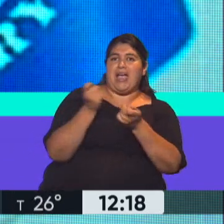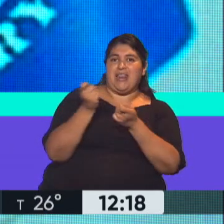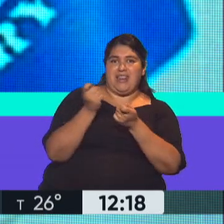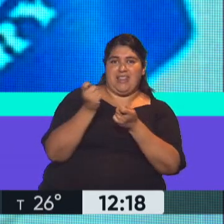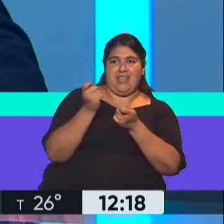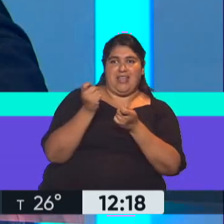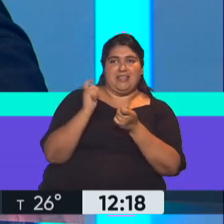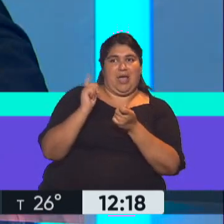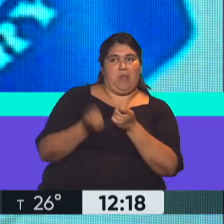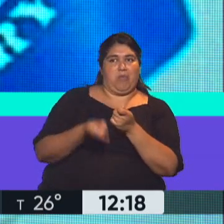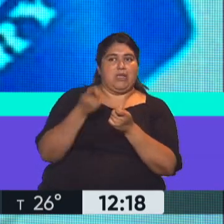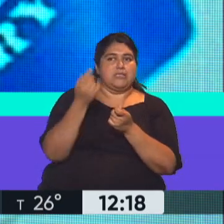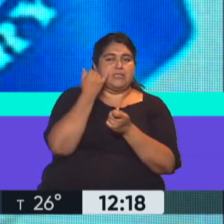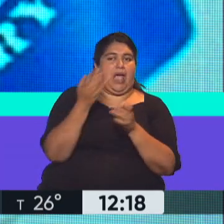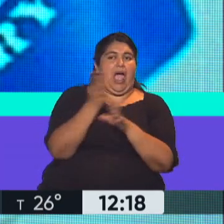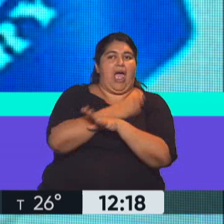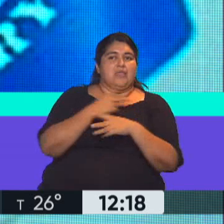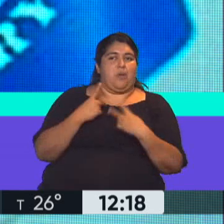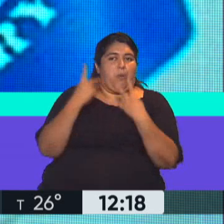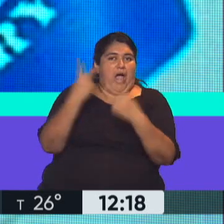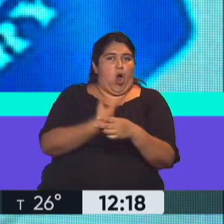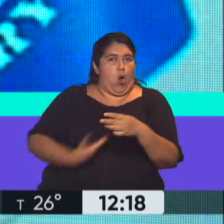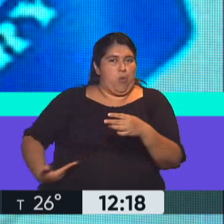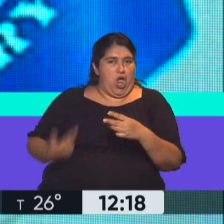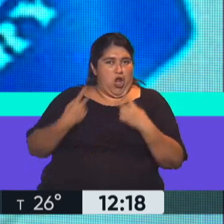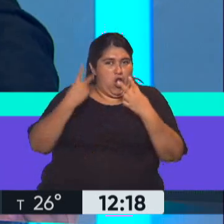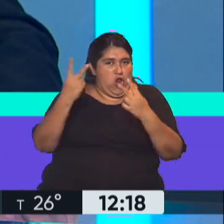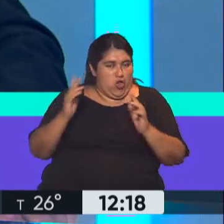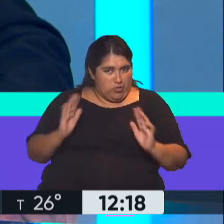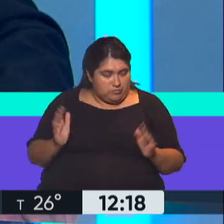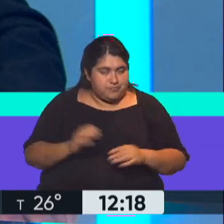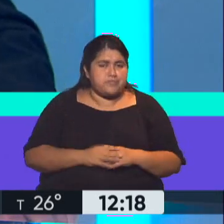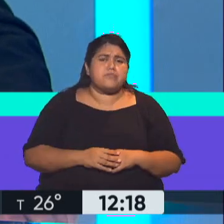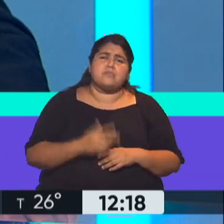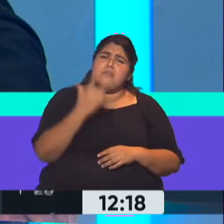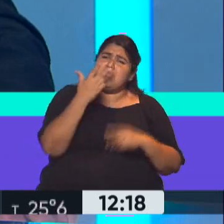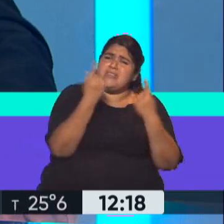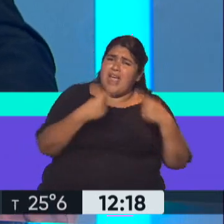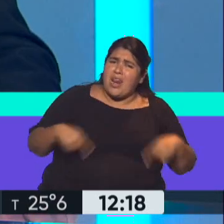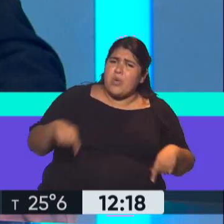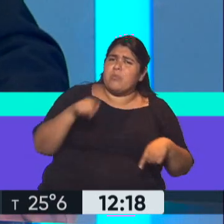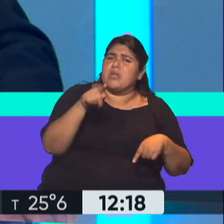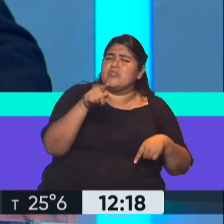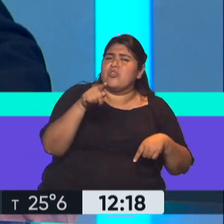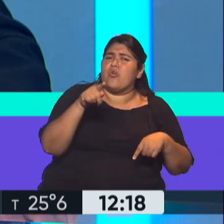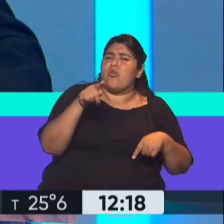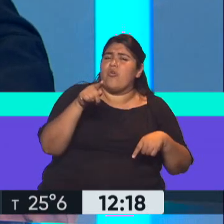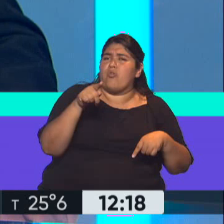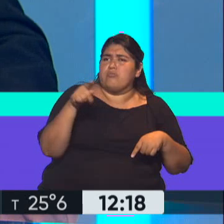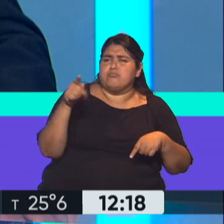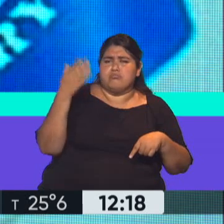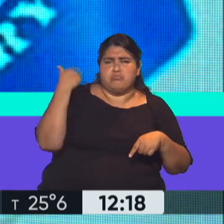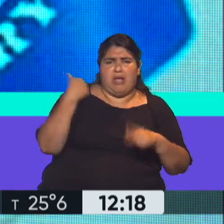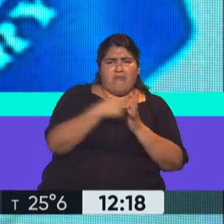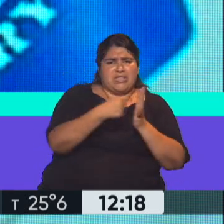también con que ya había un viaje pautado del gobierno, concretamente del presidente China. hay dos elementos que aceleran, según nos contaron el fin de